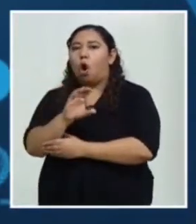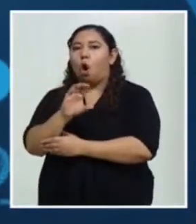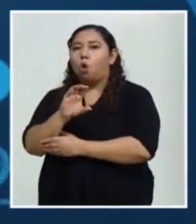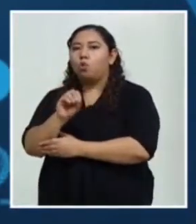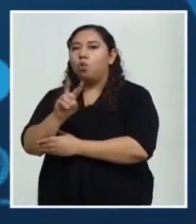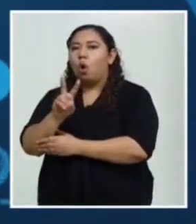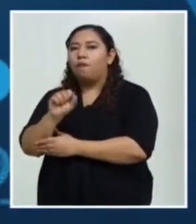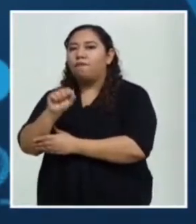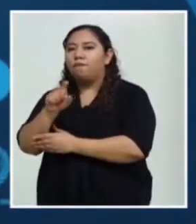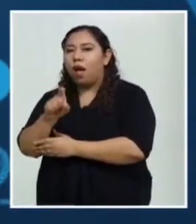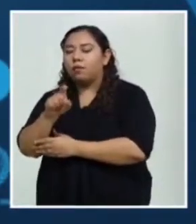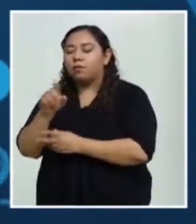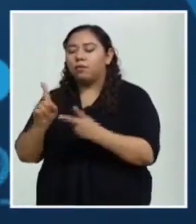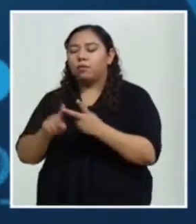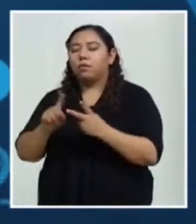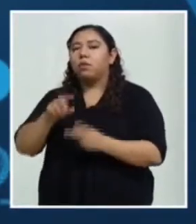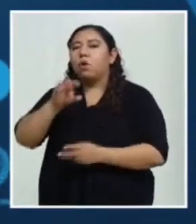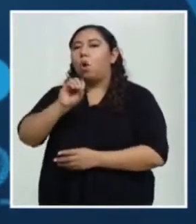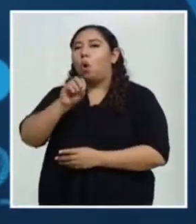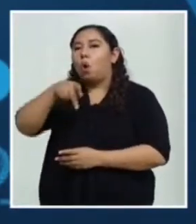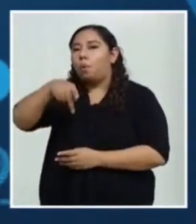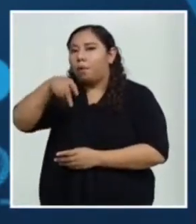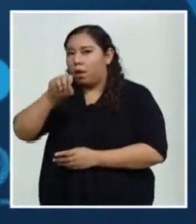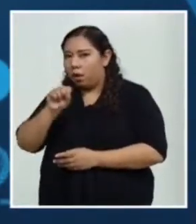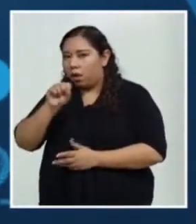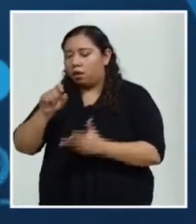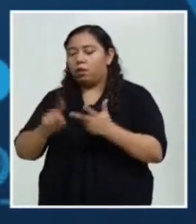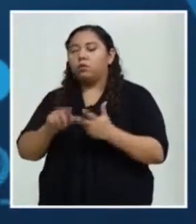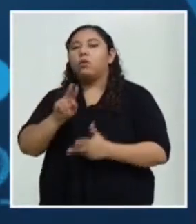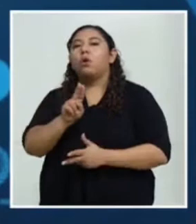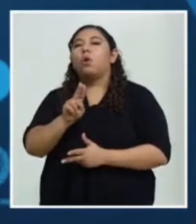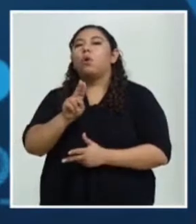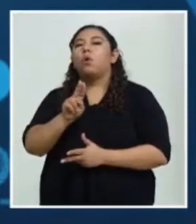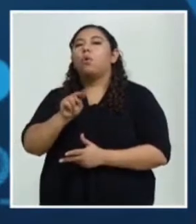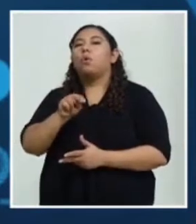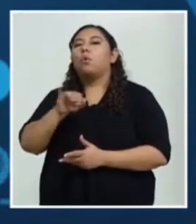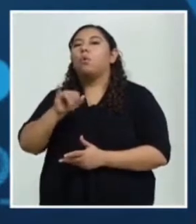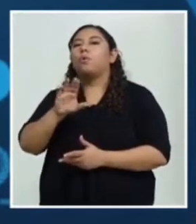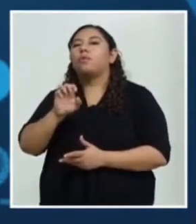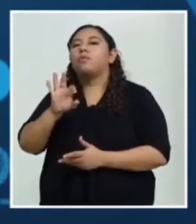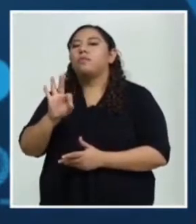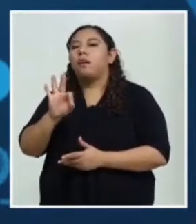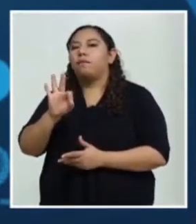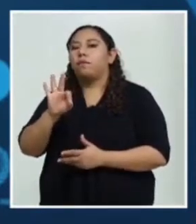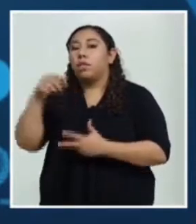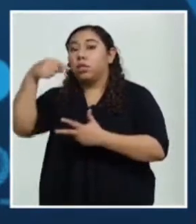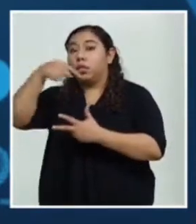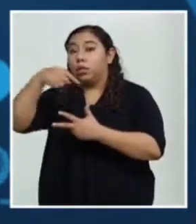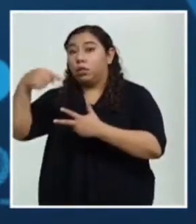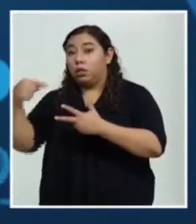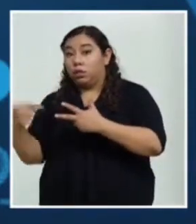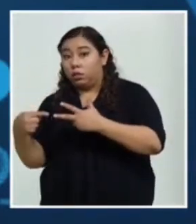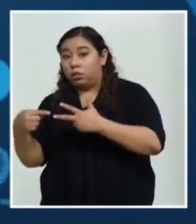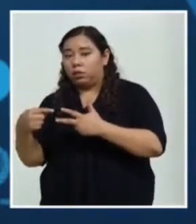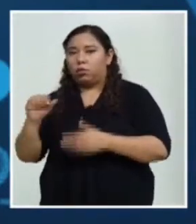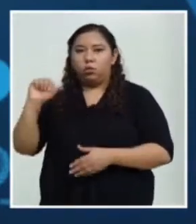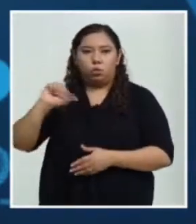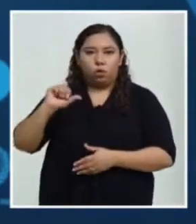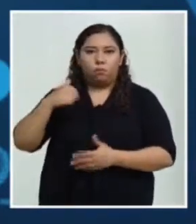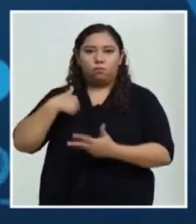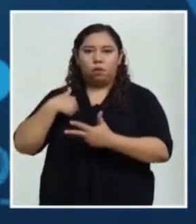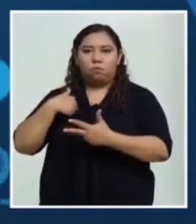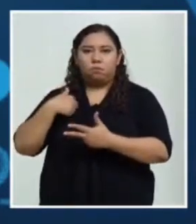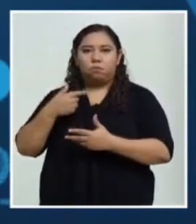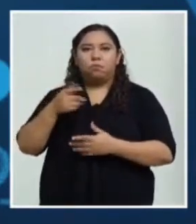OPS y el departamento de adquisiciones de la UNICEF. Tuvimos tres rondas de licitación